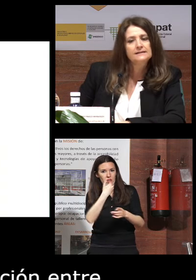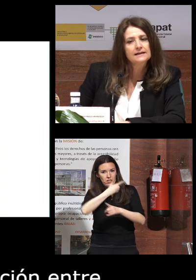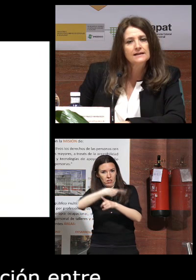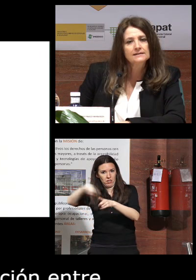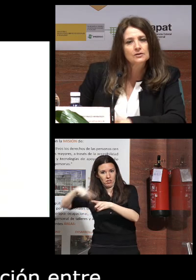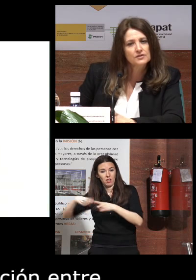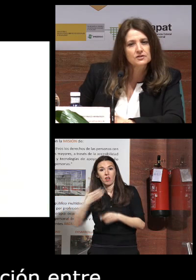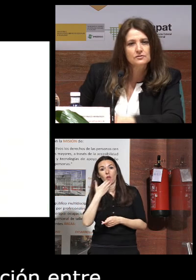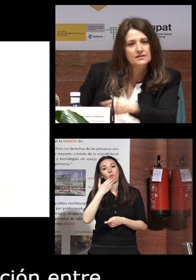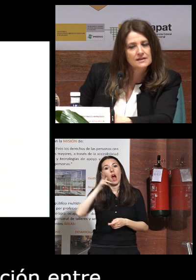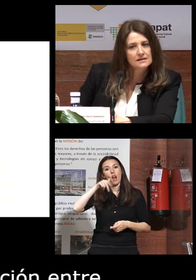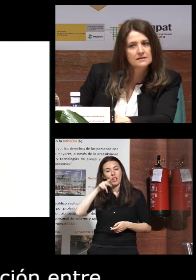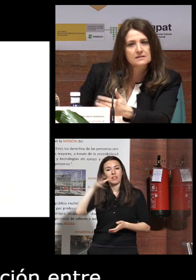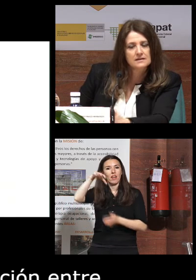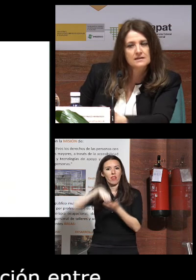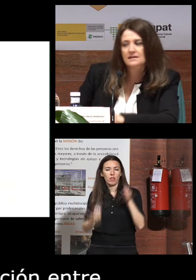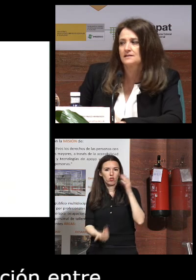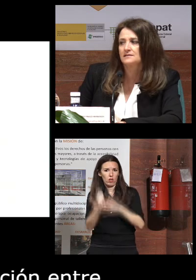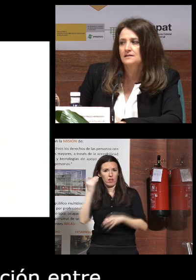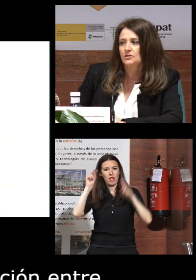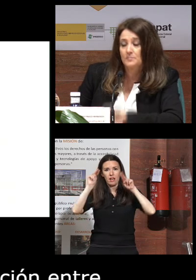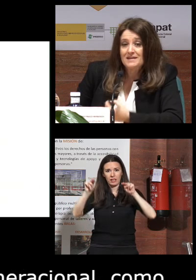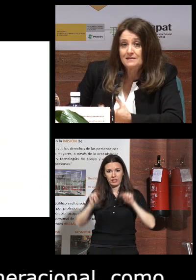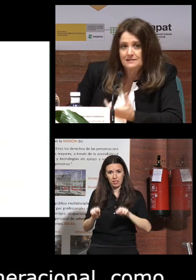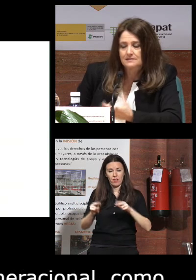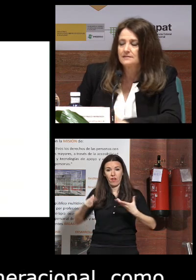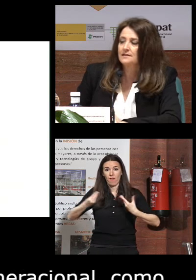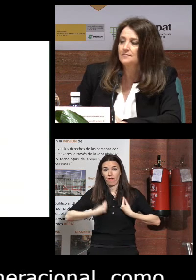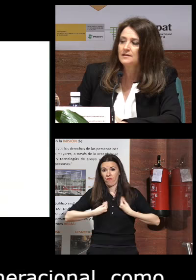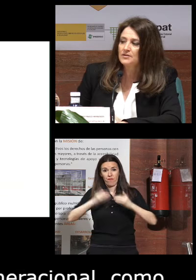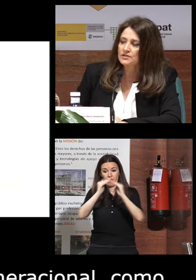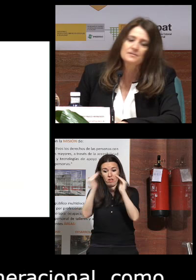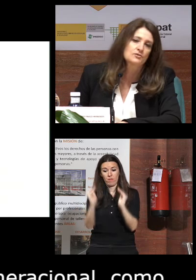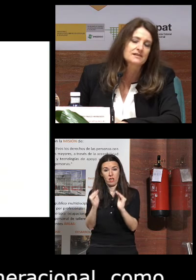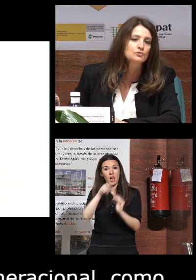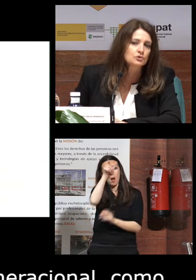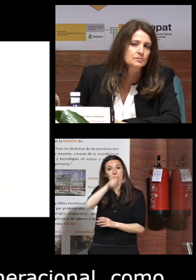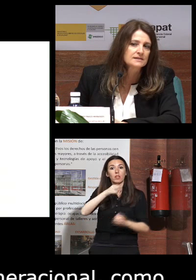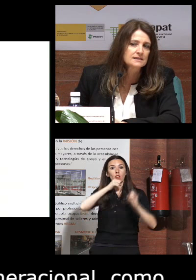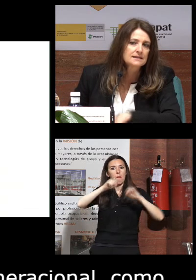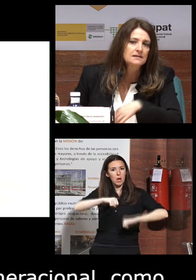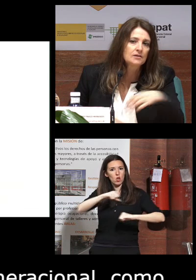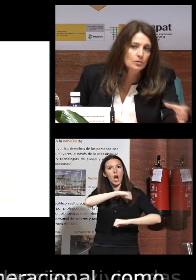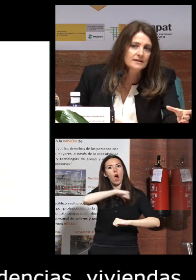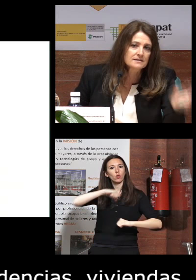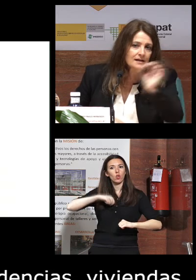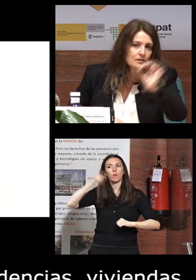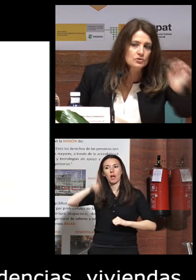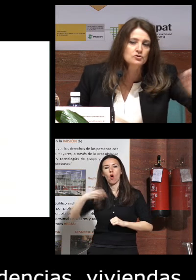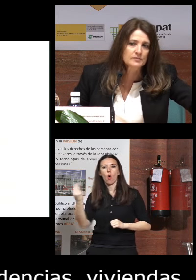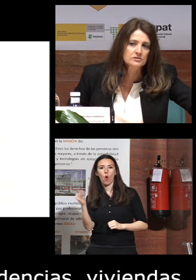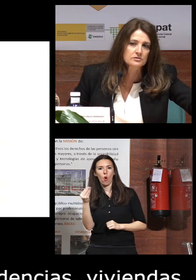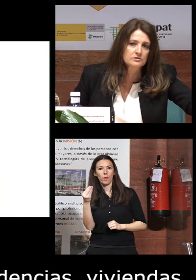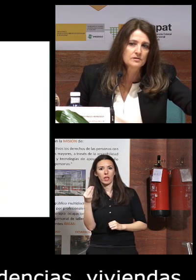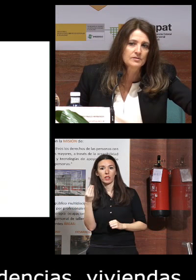de Alicante con centro de día residencias viviendas de personas mayores autónomas y jóvenes cada